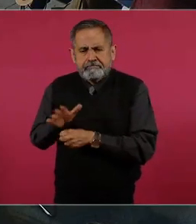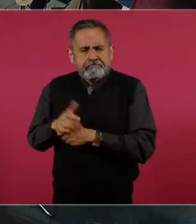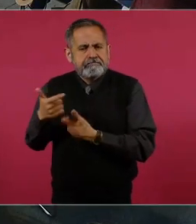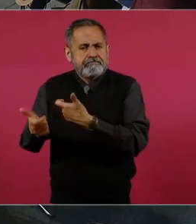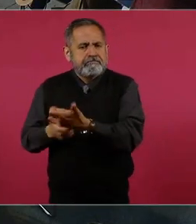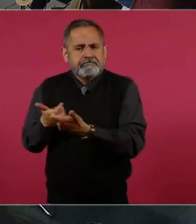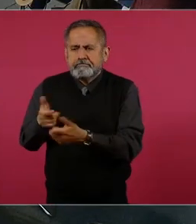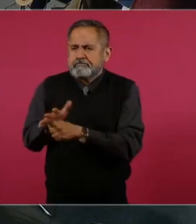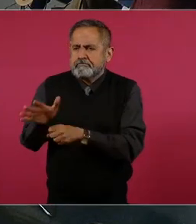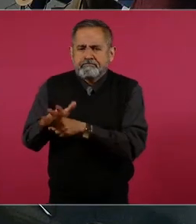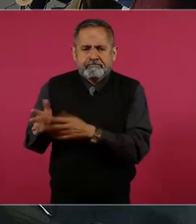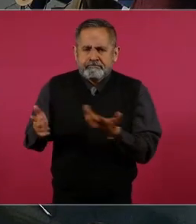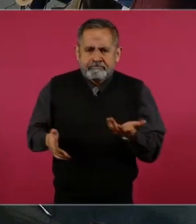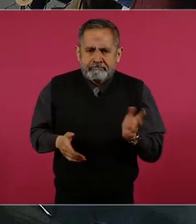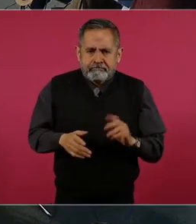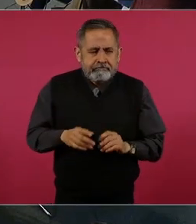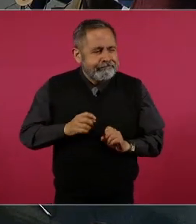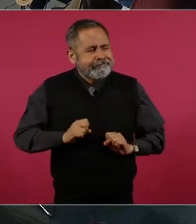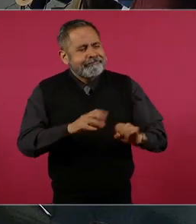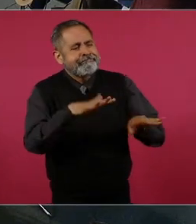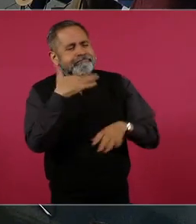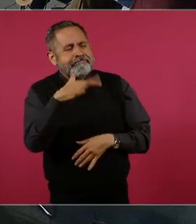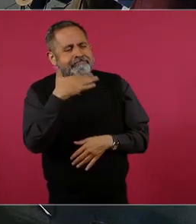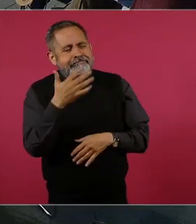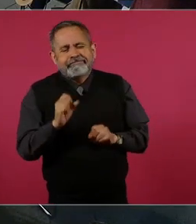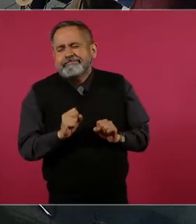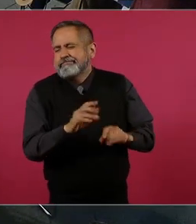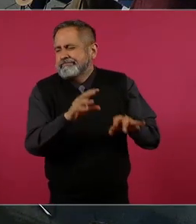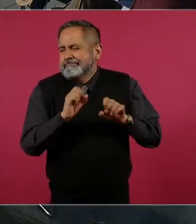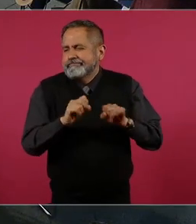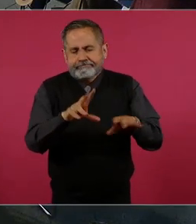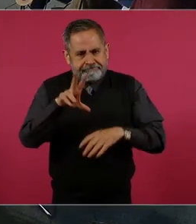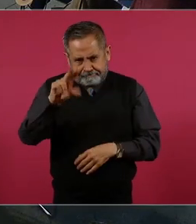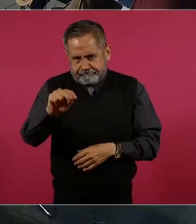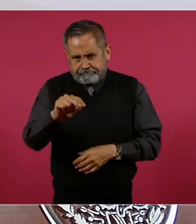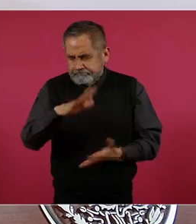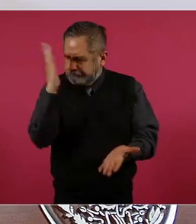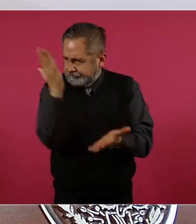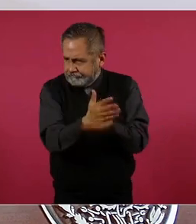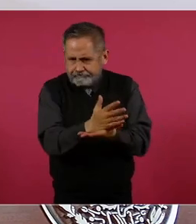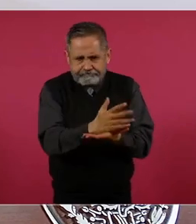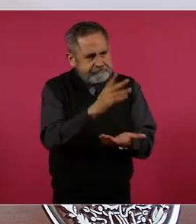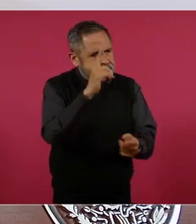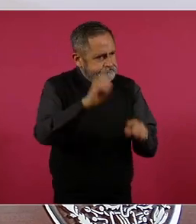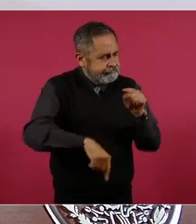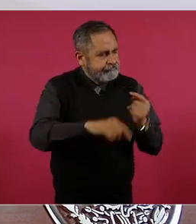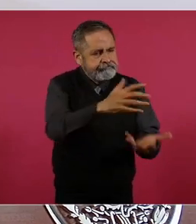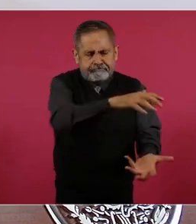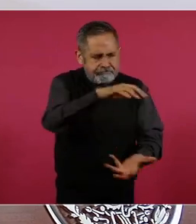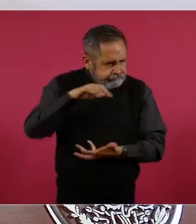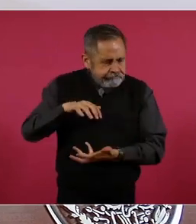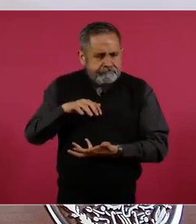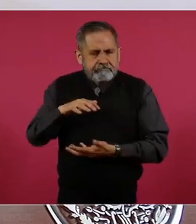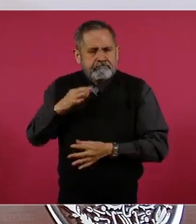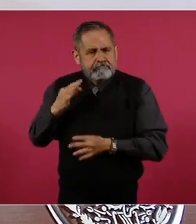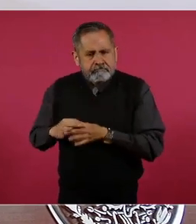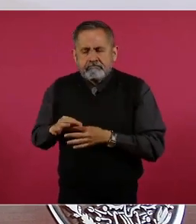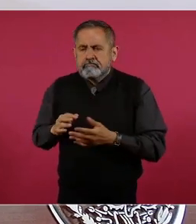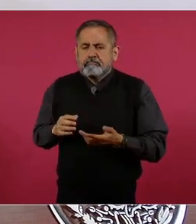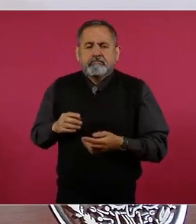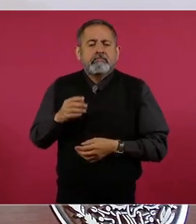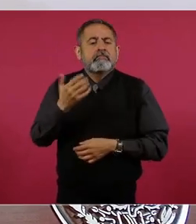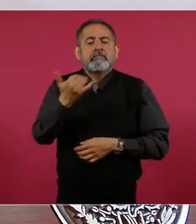pues sale el dinero de no permitir la corrupción, sale el dinero de